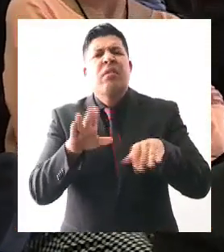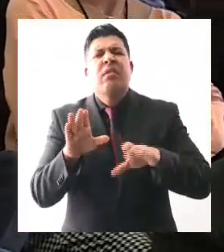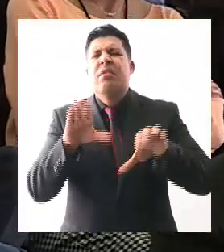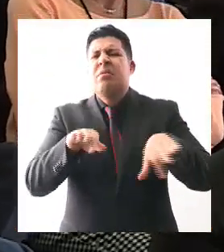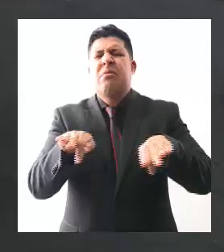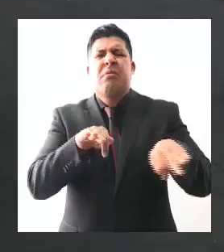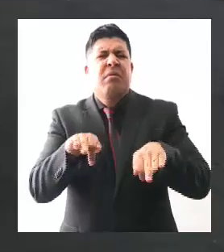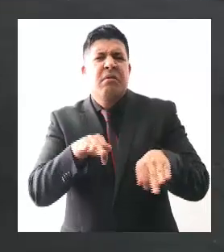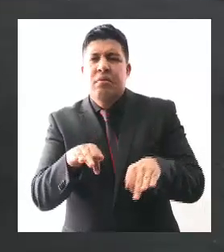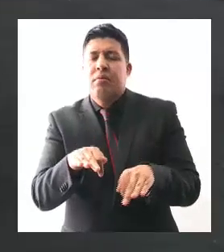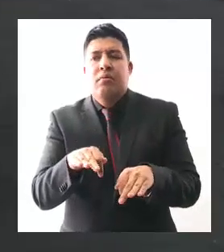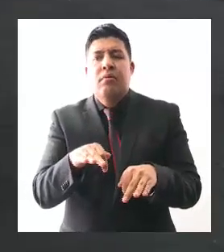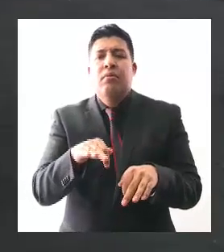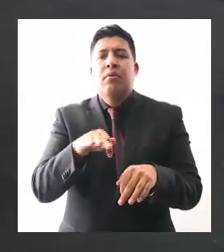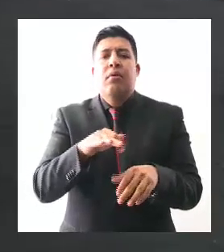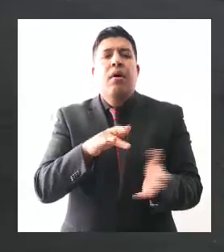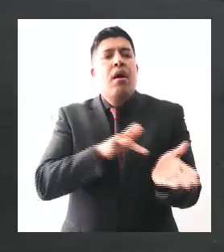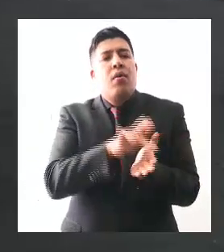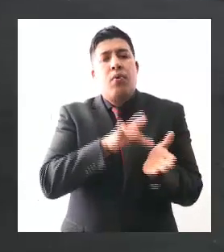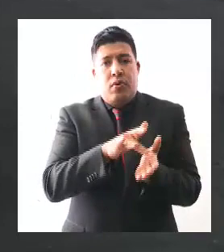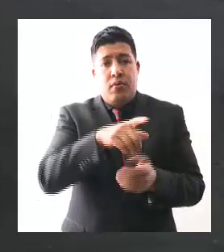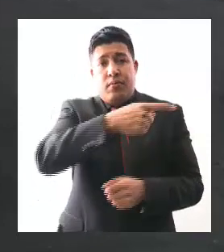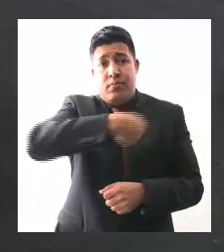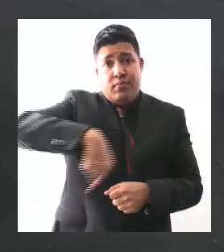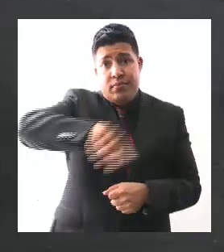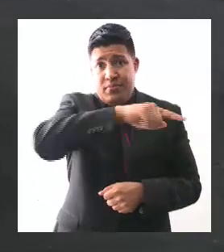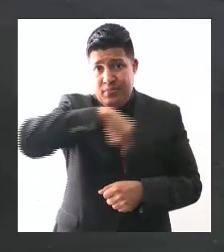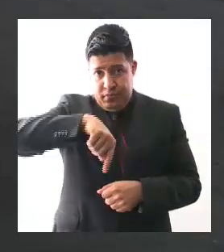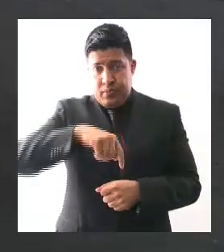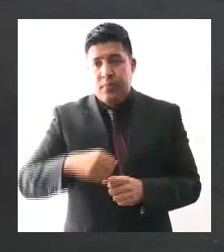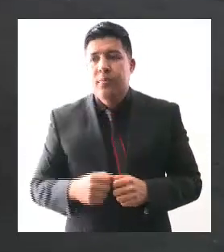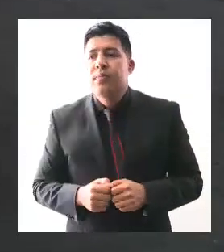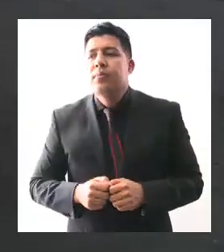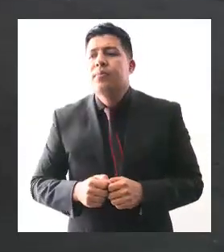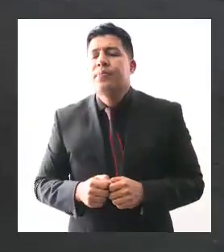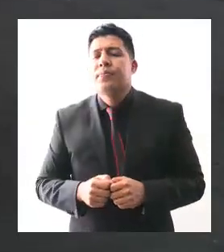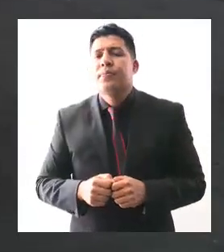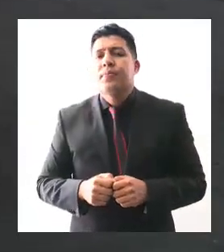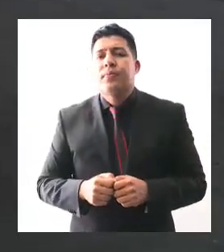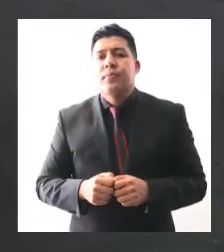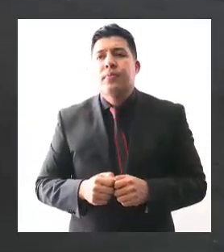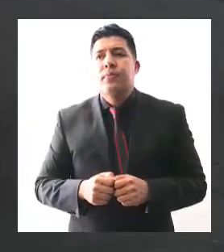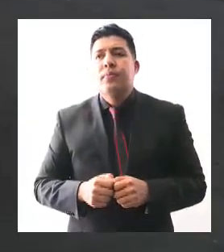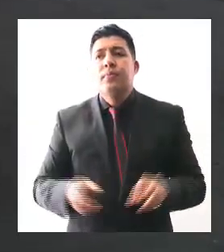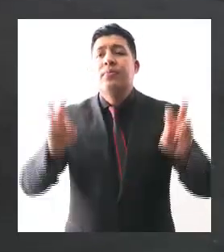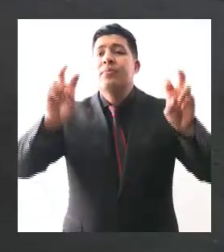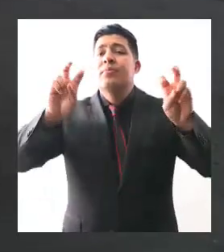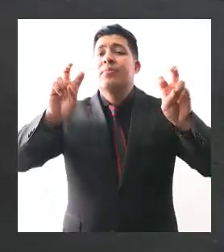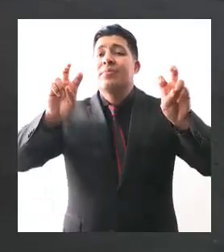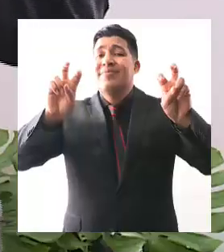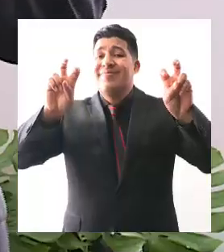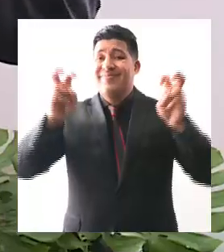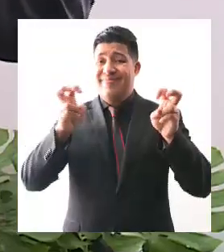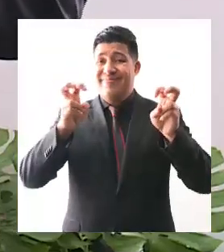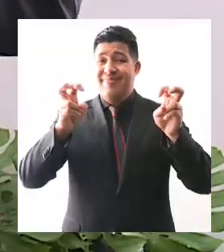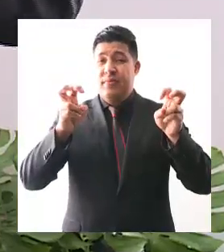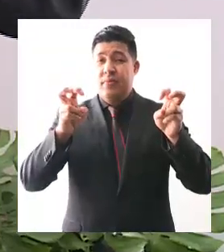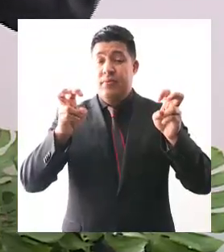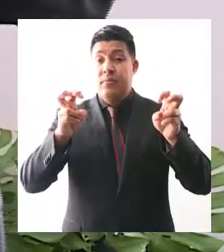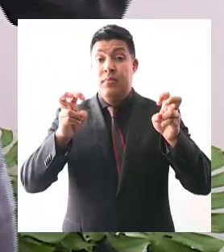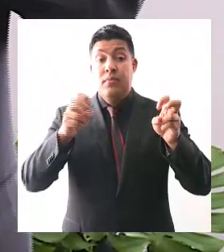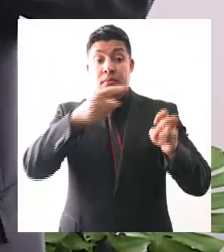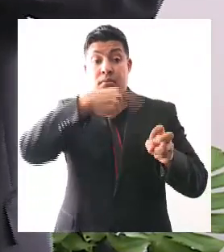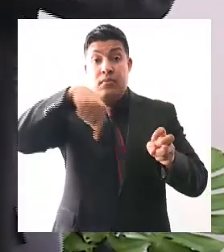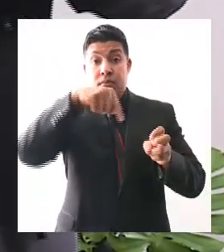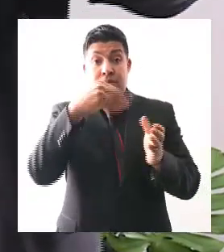rehabilitación social. De ahí, bueno, el tema de capacitación para el trabajo. Nosotros, en base